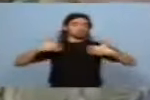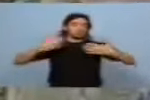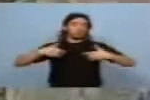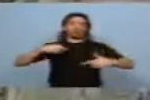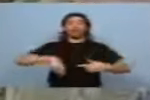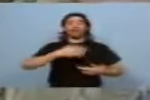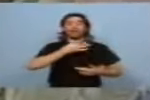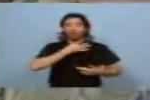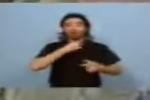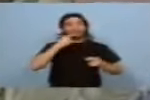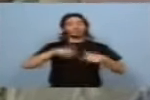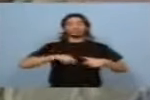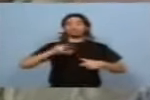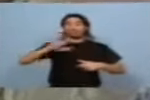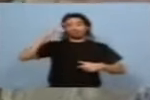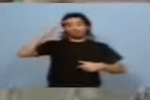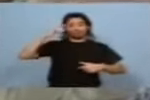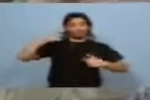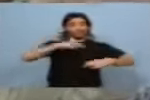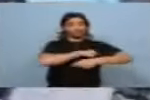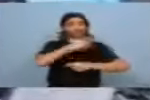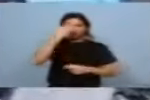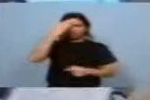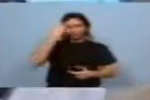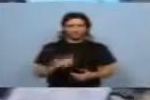agosto y yo tengo como 39 grados de fiebre